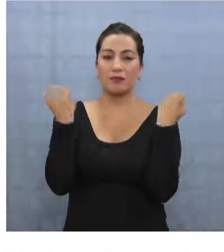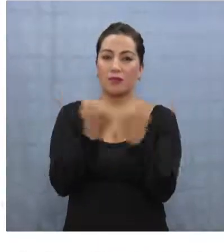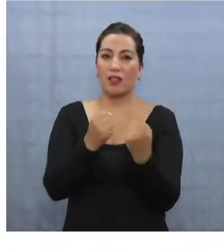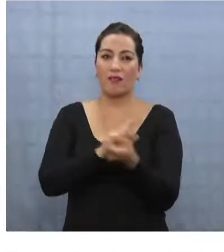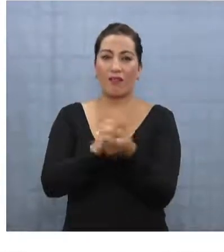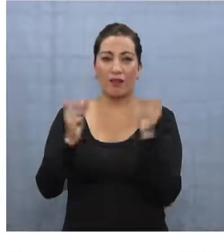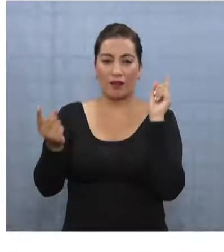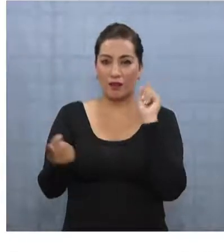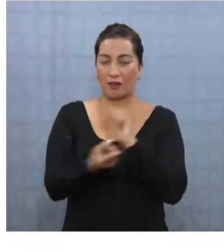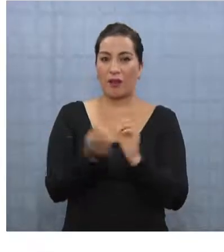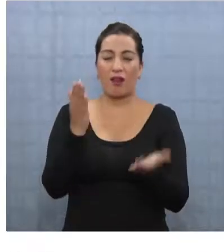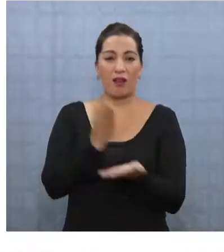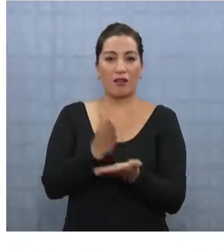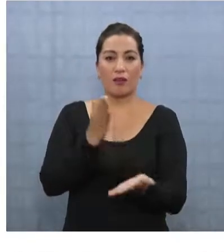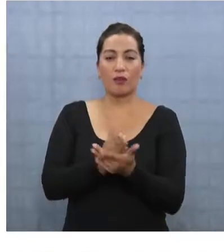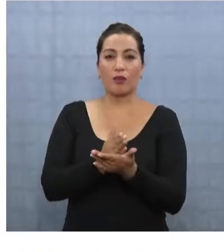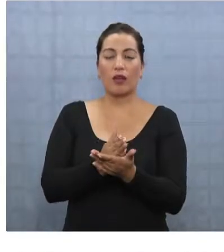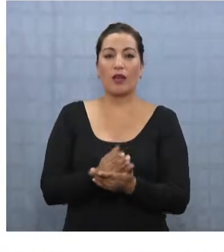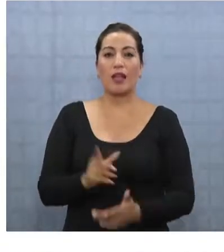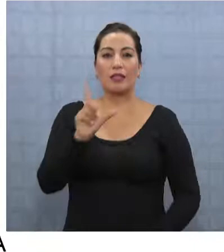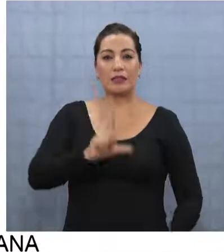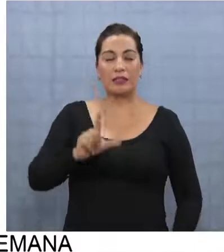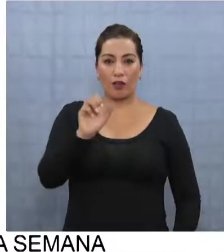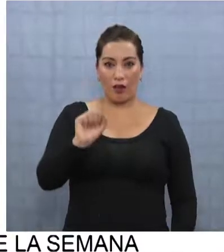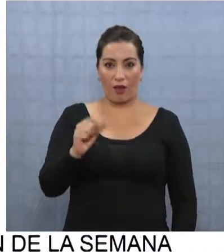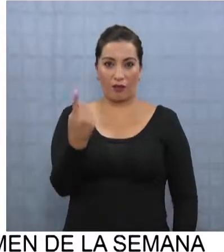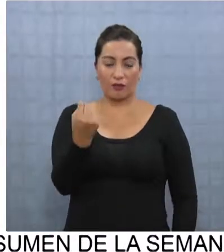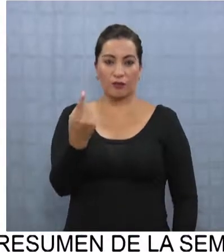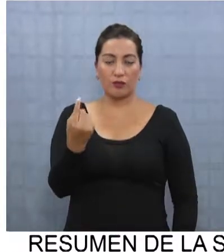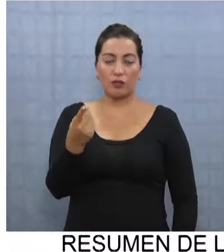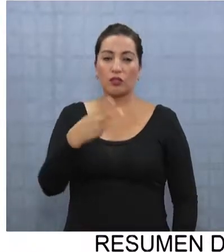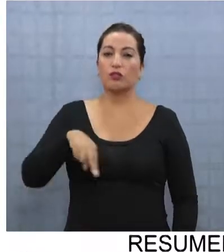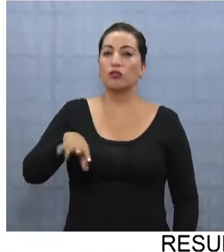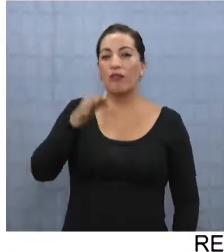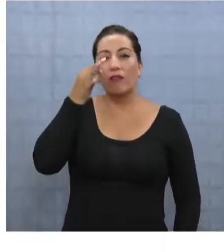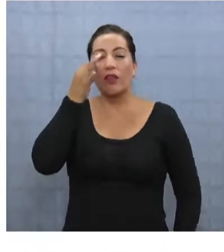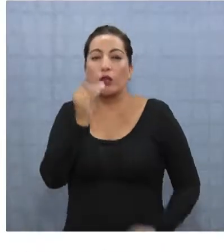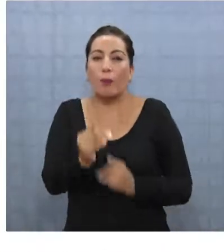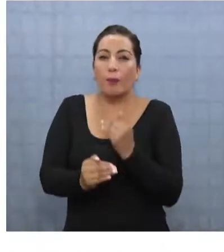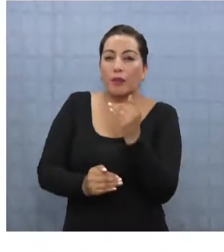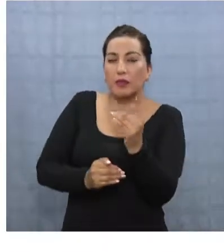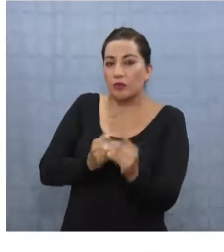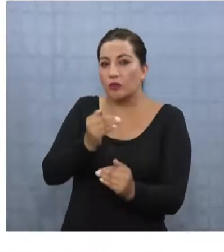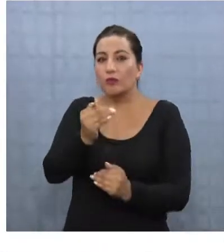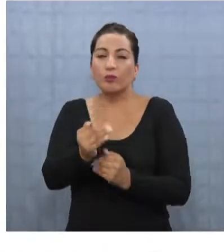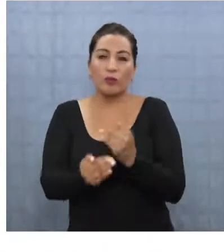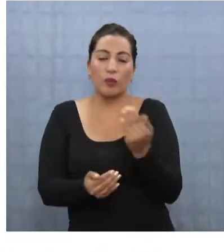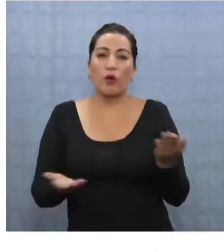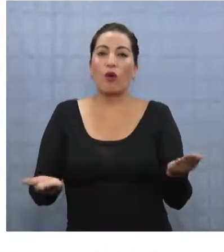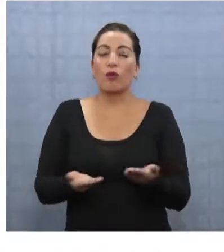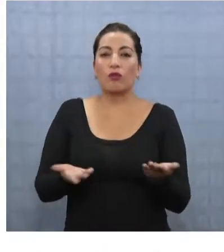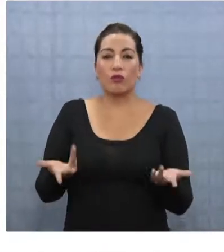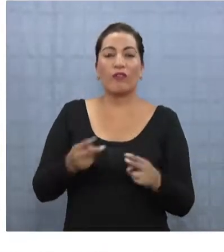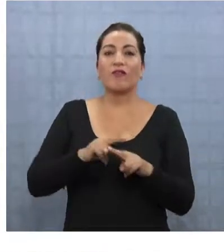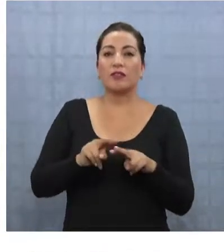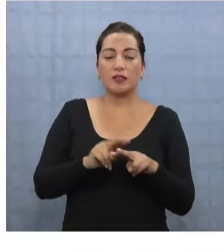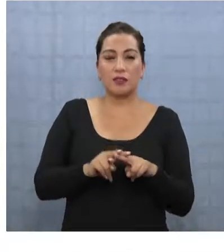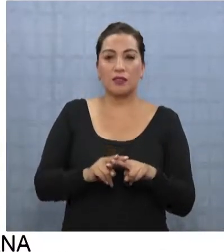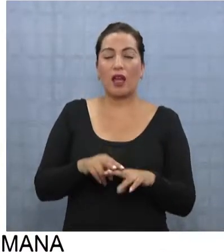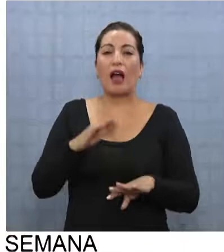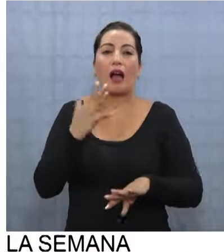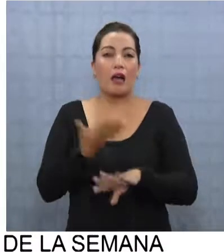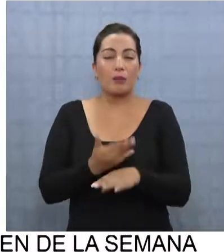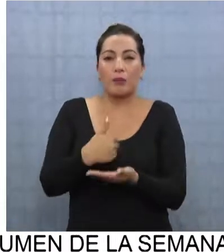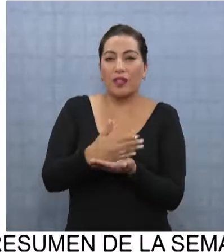Estadio, hoy día van a cambiarse al colegio, al Liceo, pero vamos viendo paso a paso cómo se van